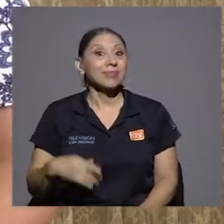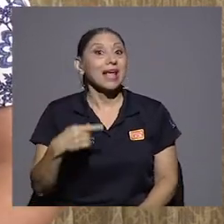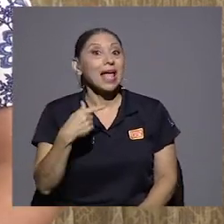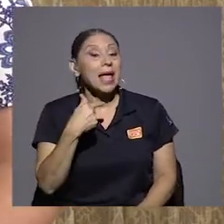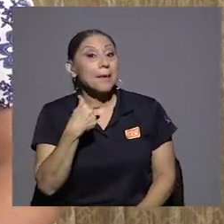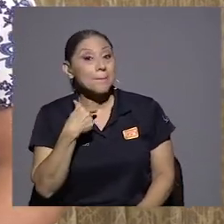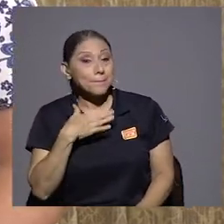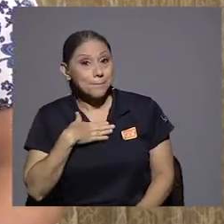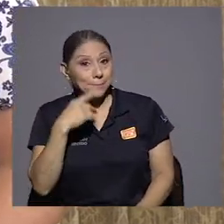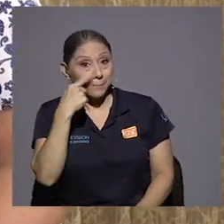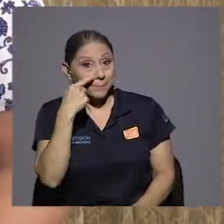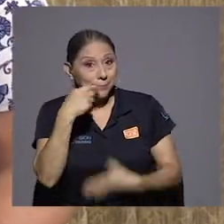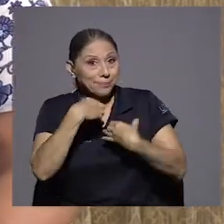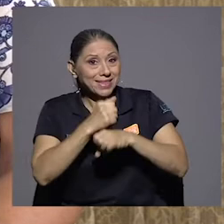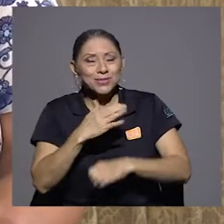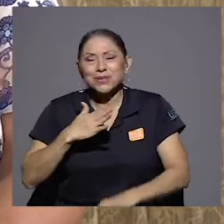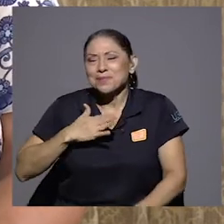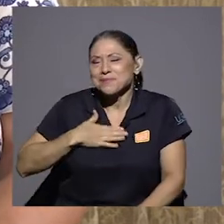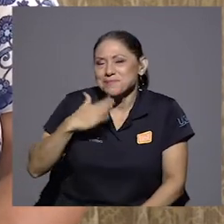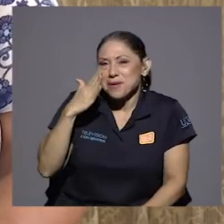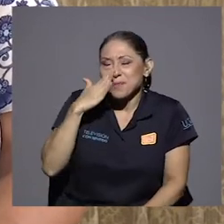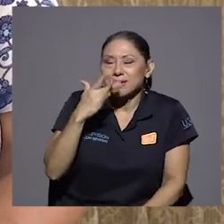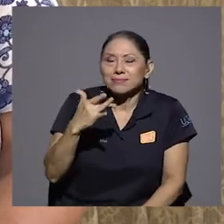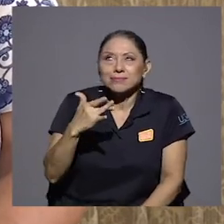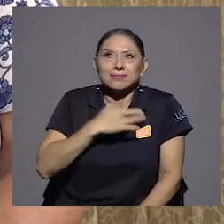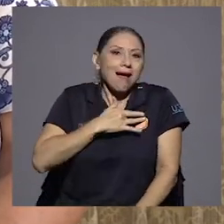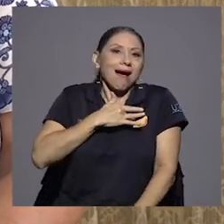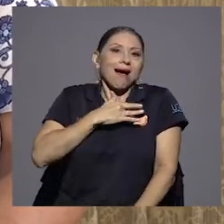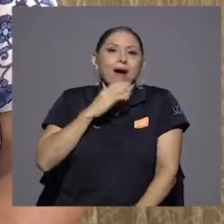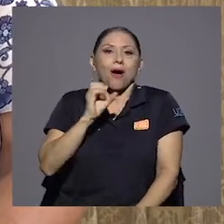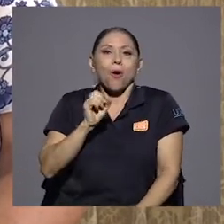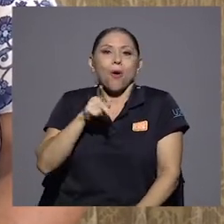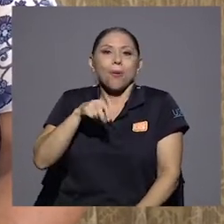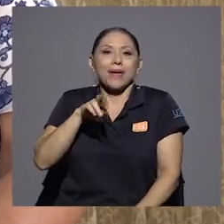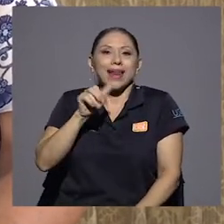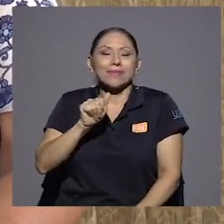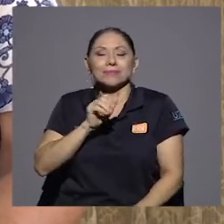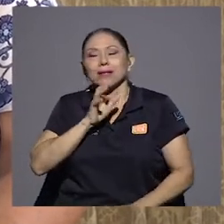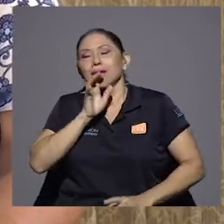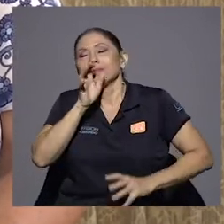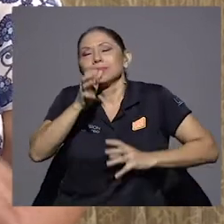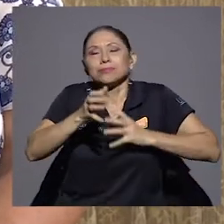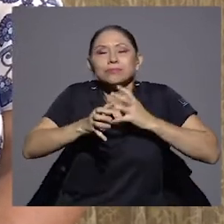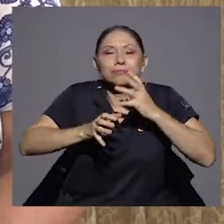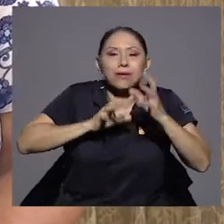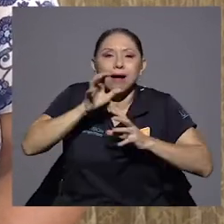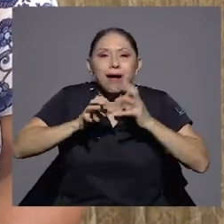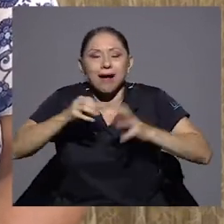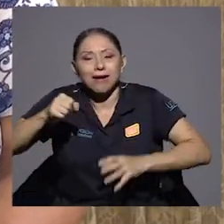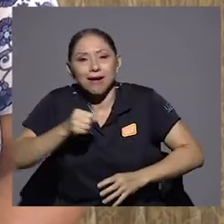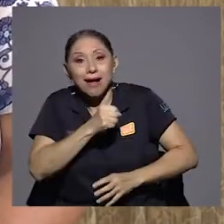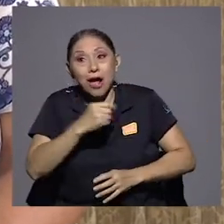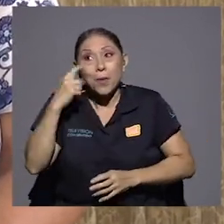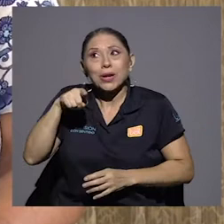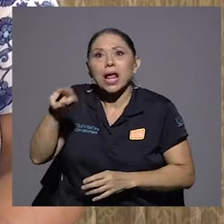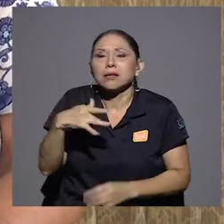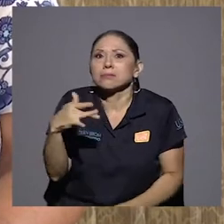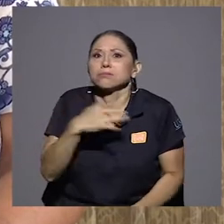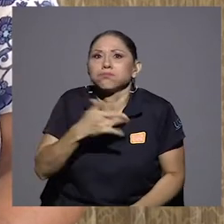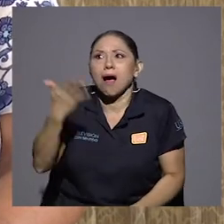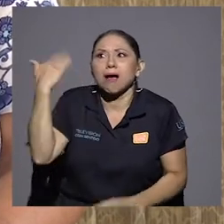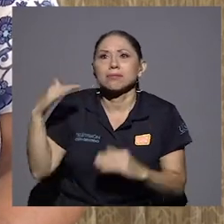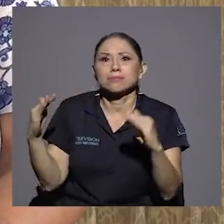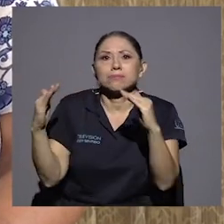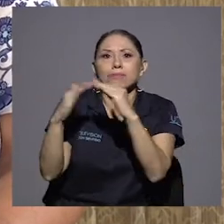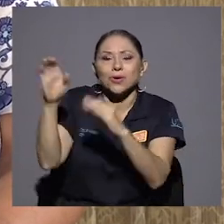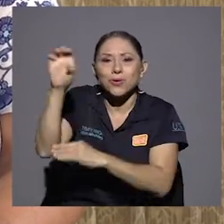ópera. Porque mi papá vivía metido en la ópera cuando vivió en Europa. Entonces, hizo a mi mamá